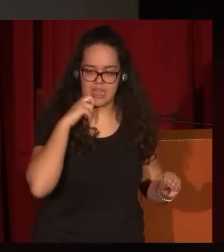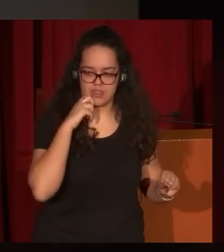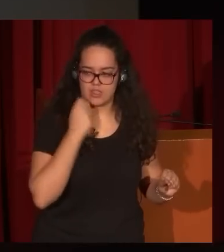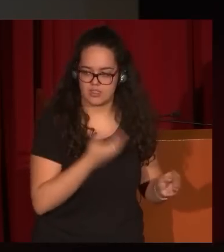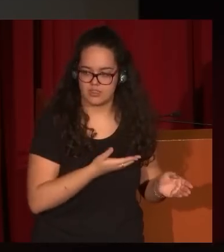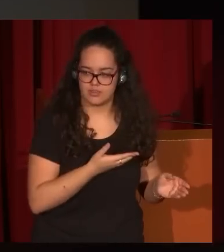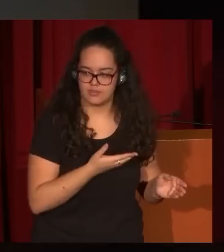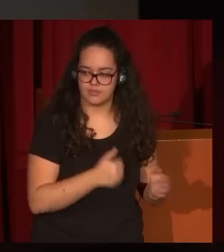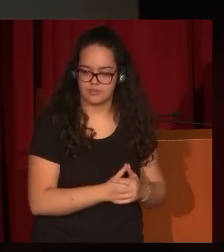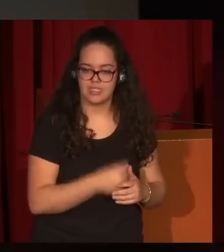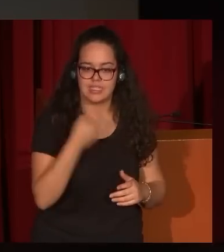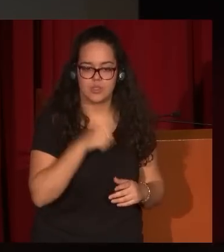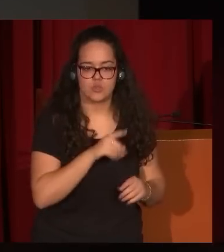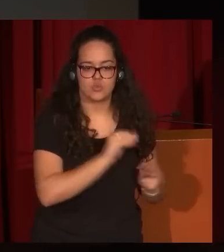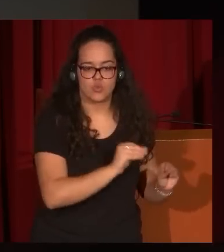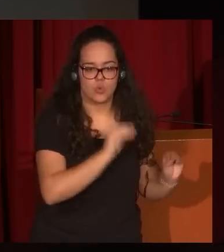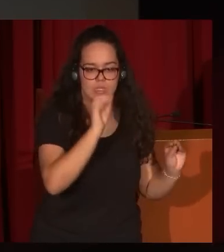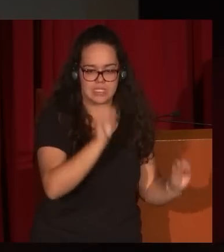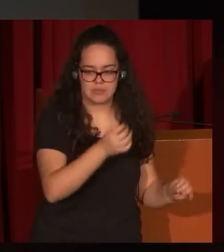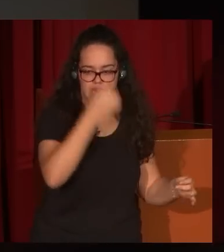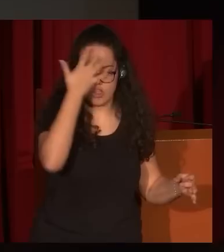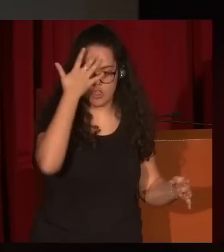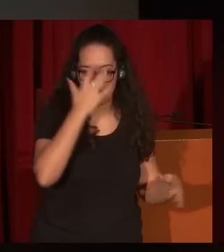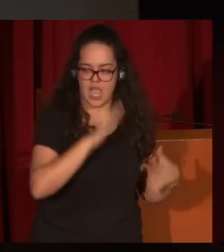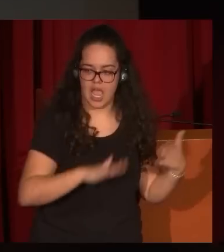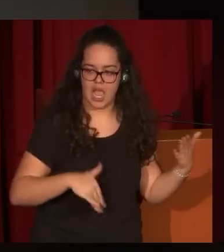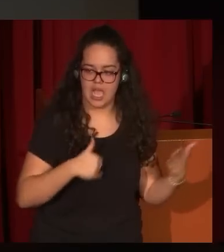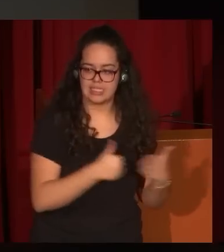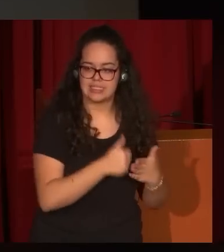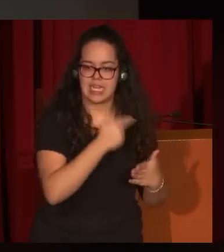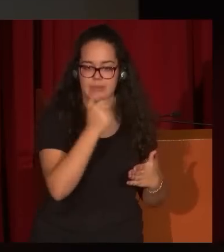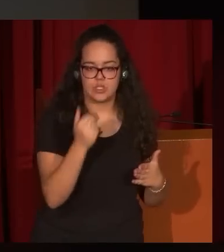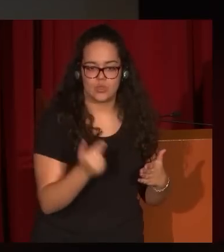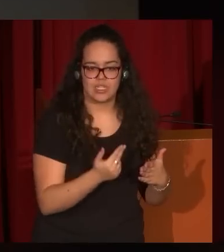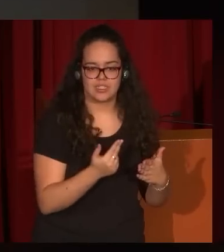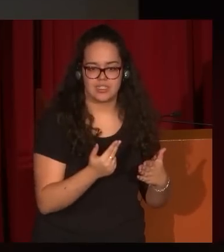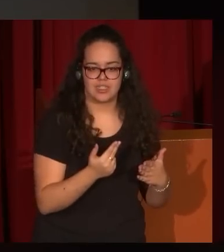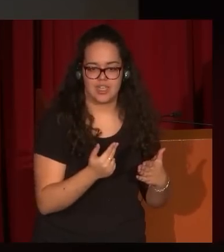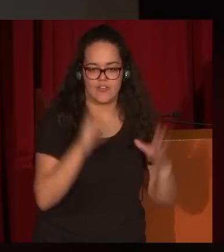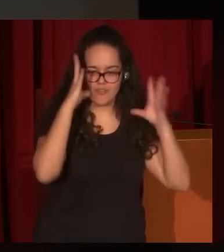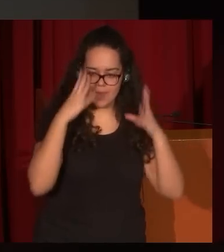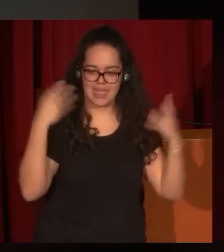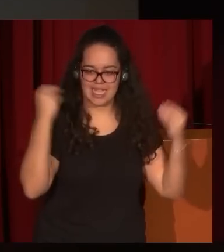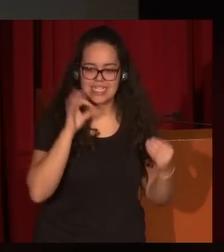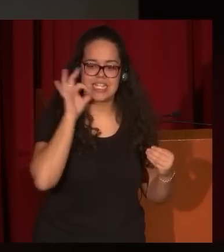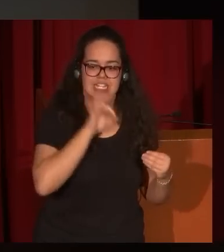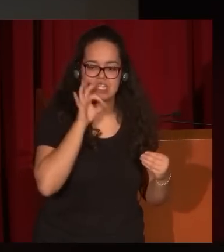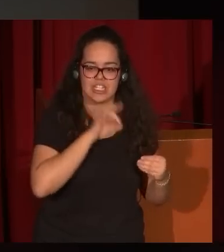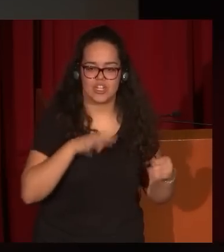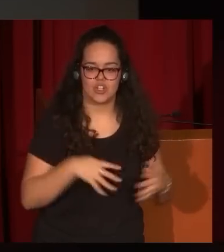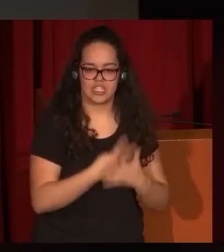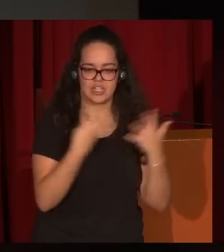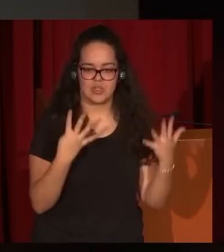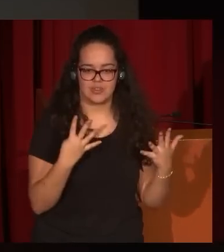inspiración hasta en las pinturas flamencas del siglo XVII. Recuerden a los